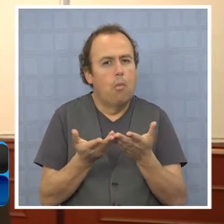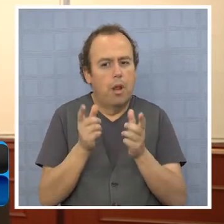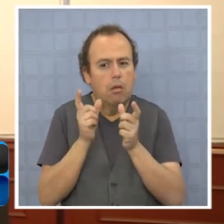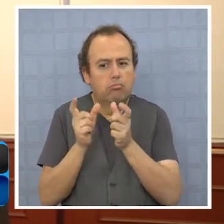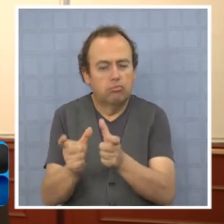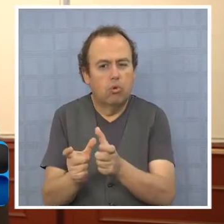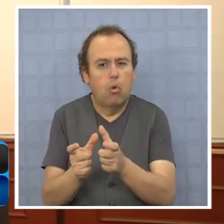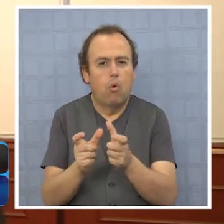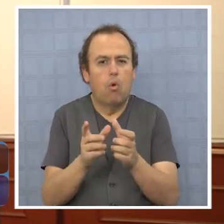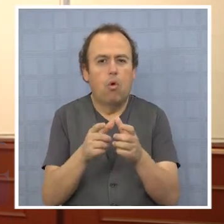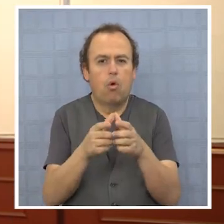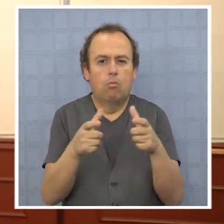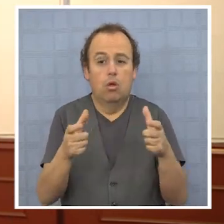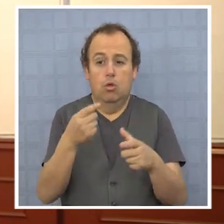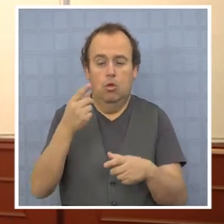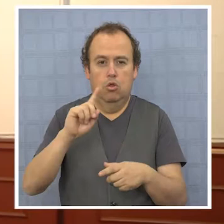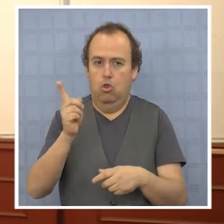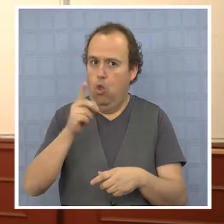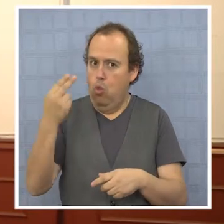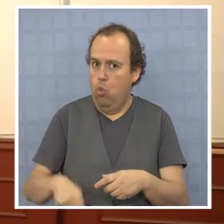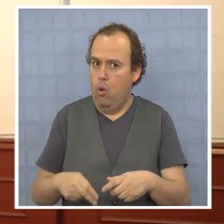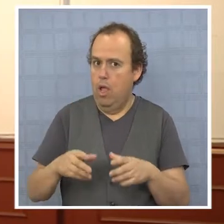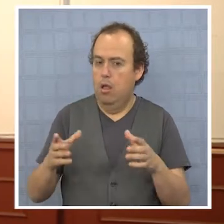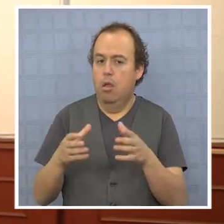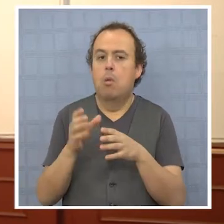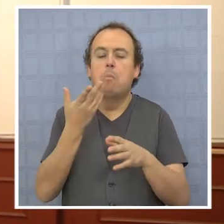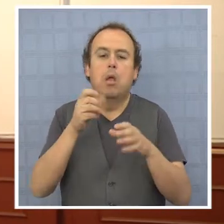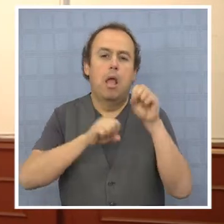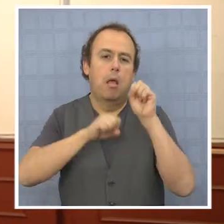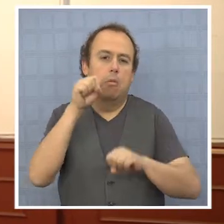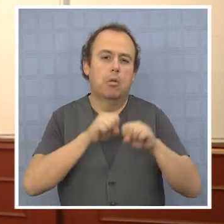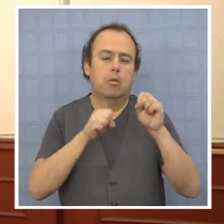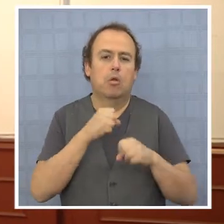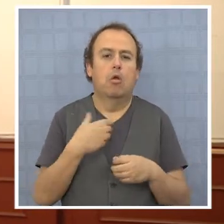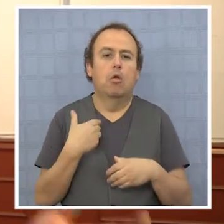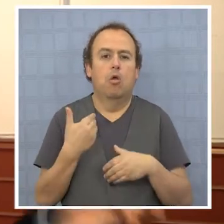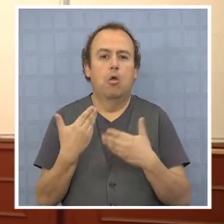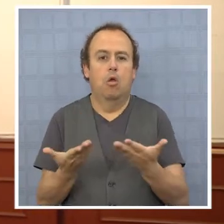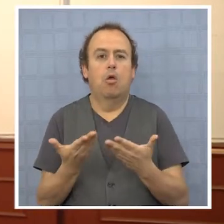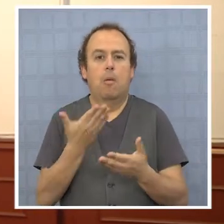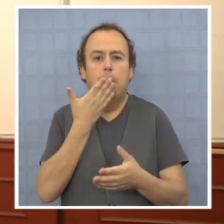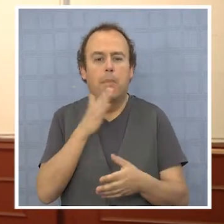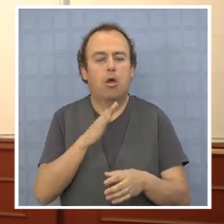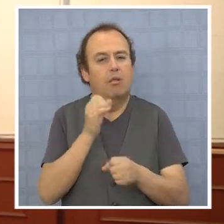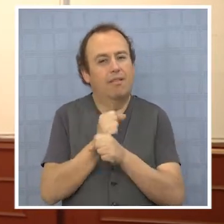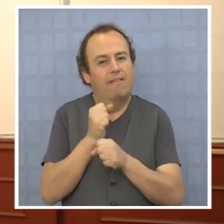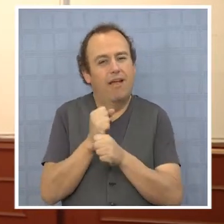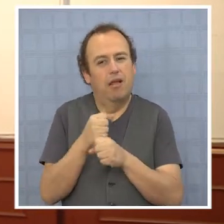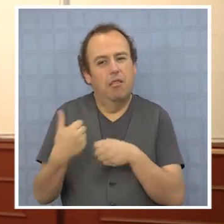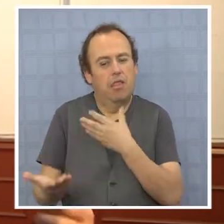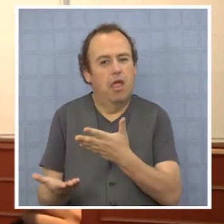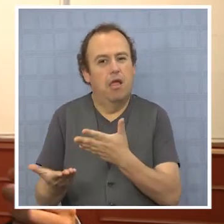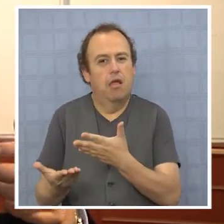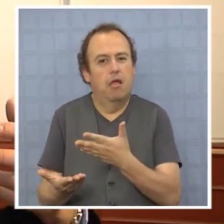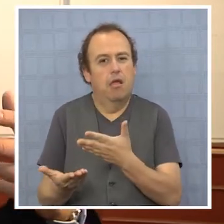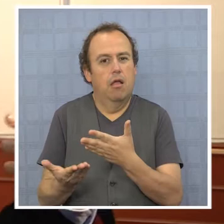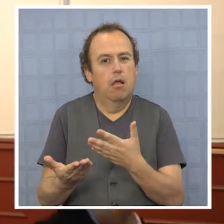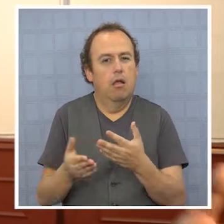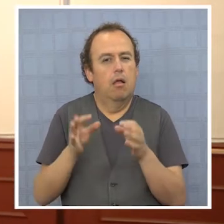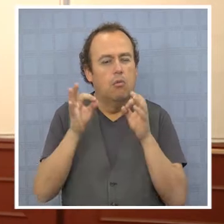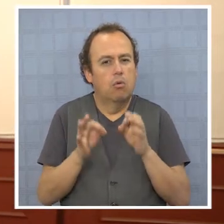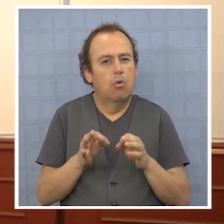captura. Como no son dueños del mar, si viene un empresario que a lo mejor va ofrecer mejores condiciones laborales, que va a